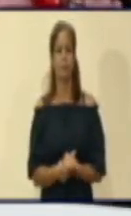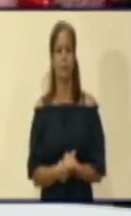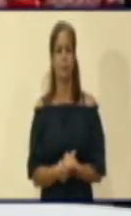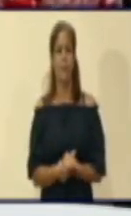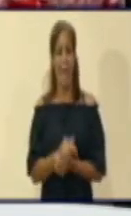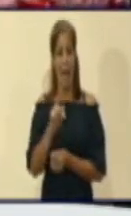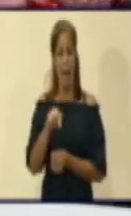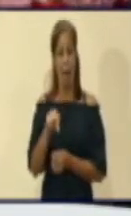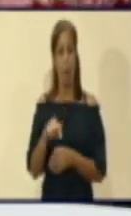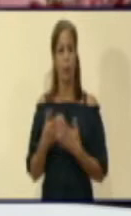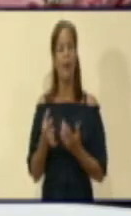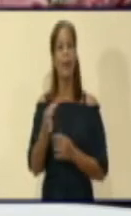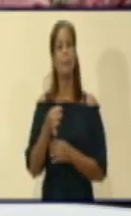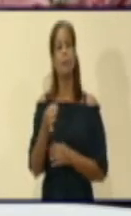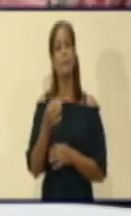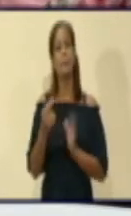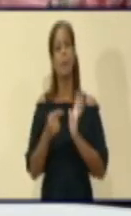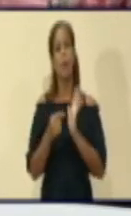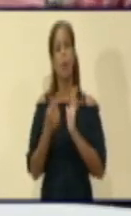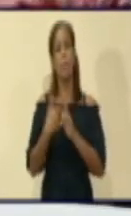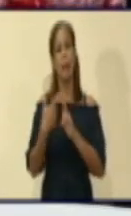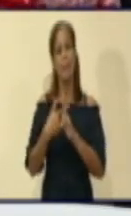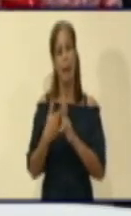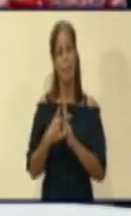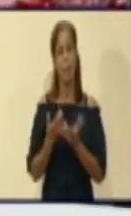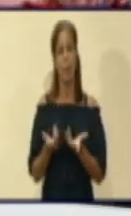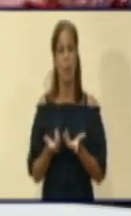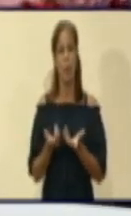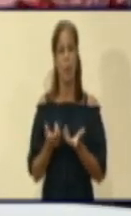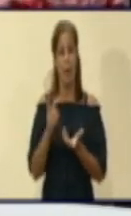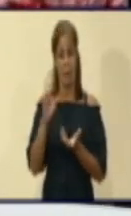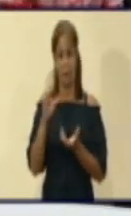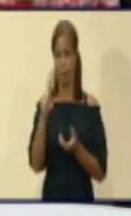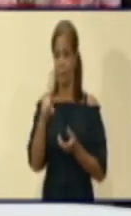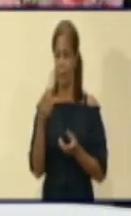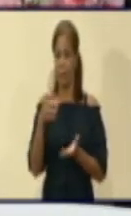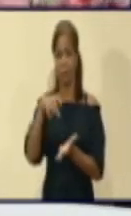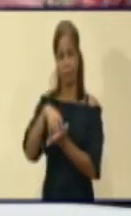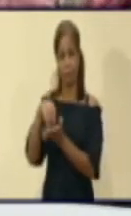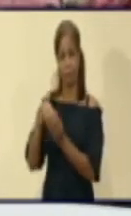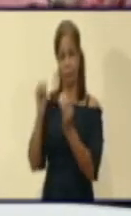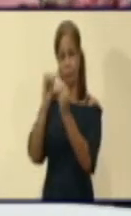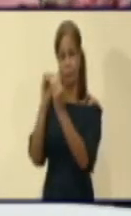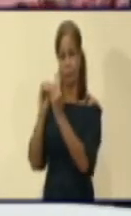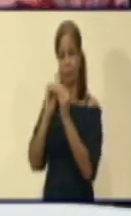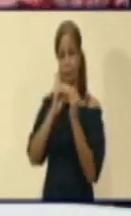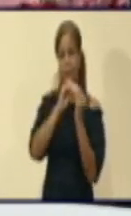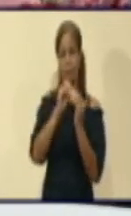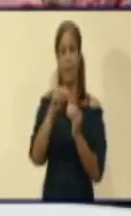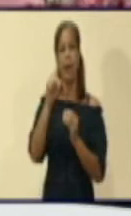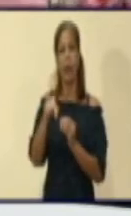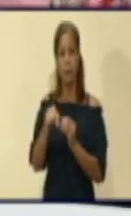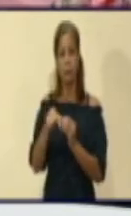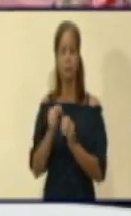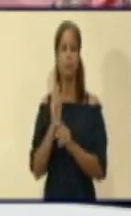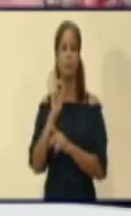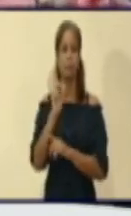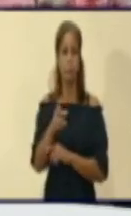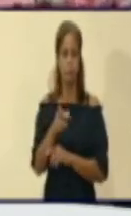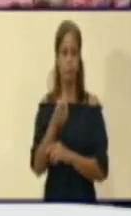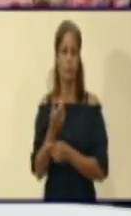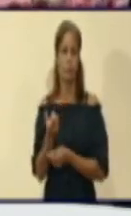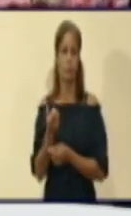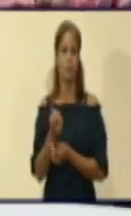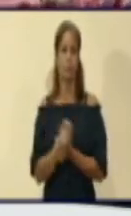Ahora, en el caso del municipio de Bayamo, que se encuentra en la fase de transmisión autóctona limitada, está vigente la orden ministerial número 65